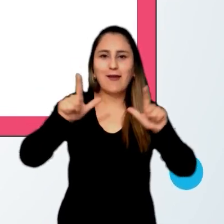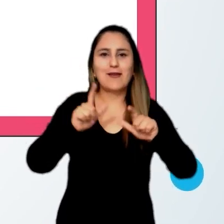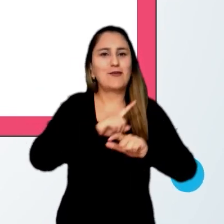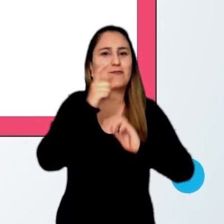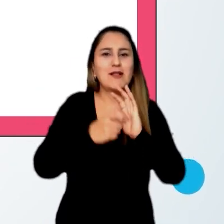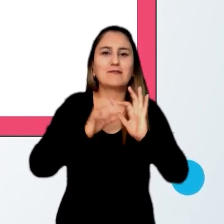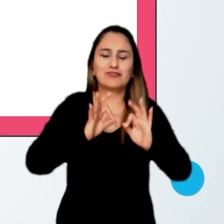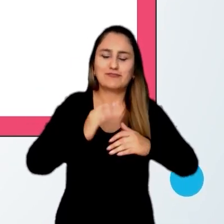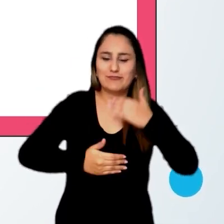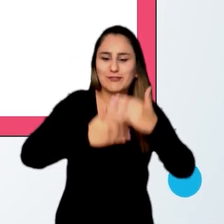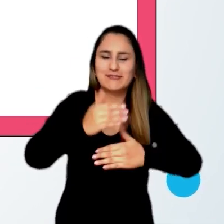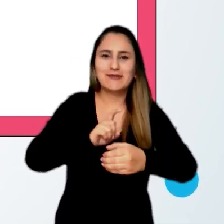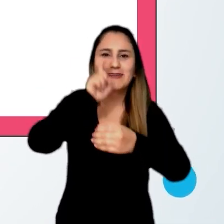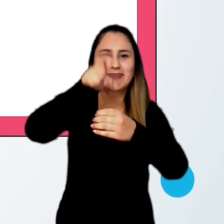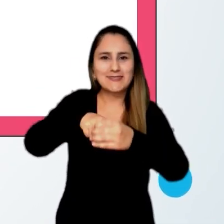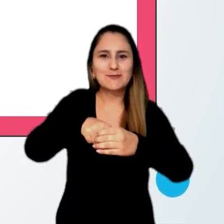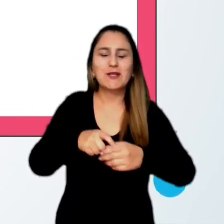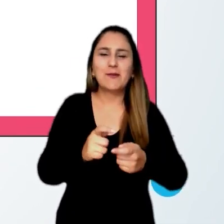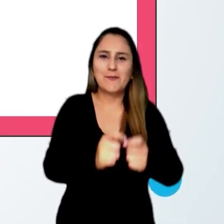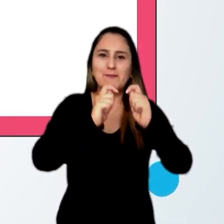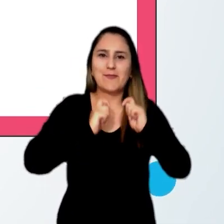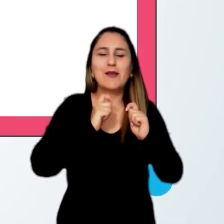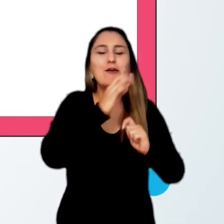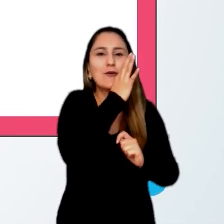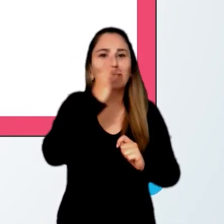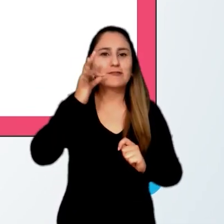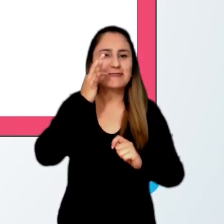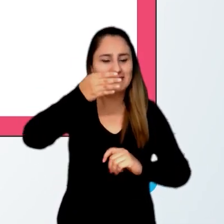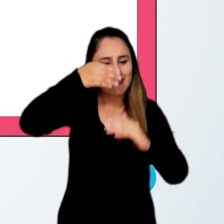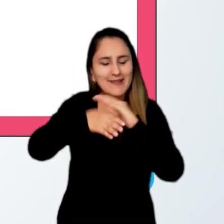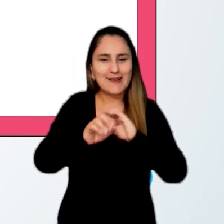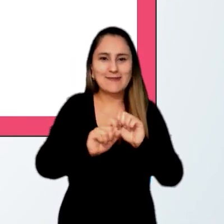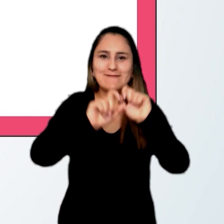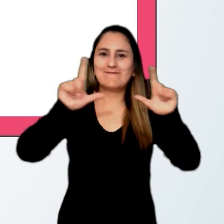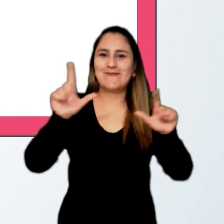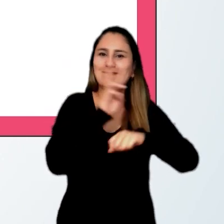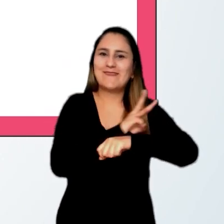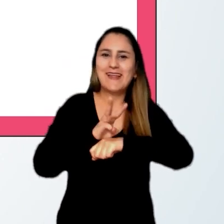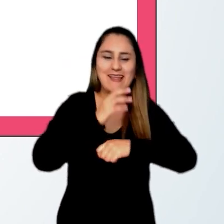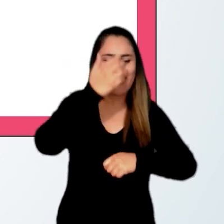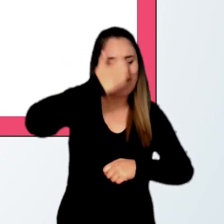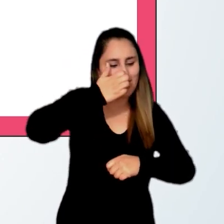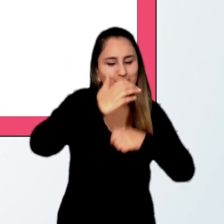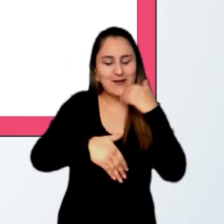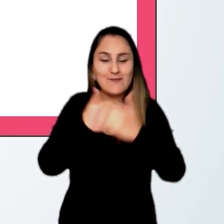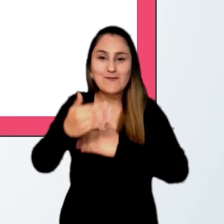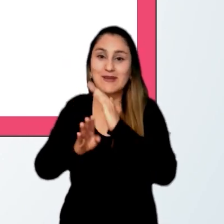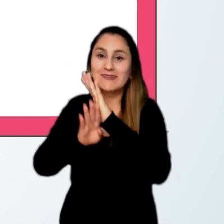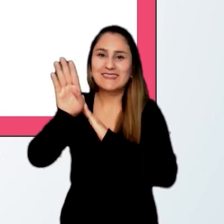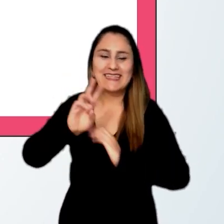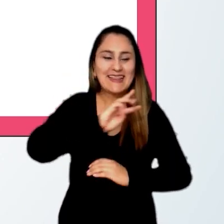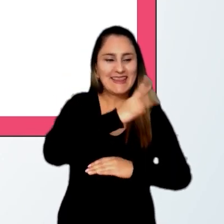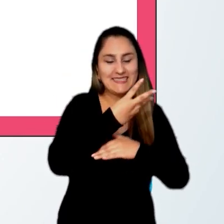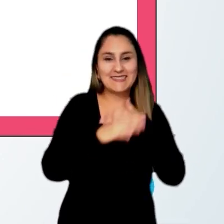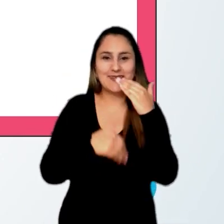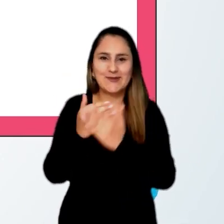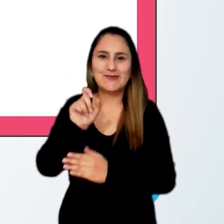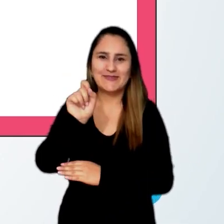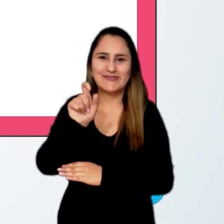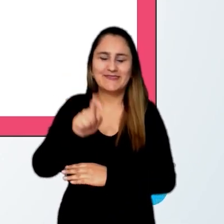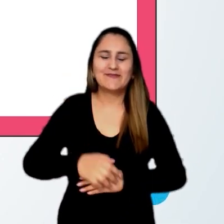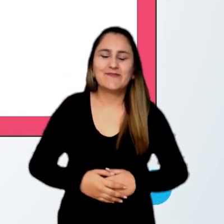proceso de inscripción y asignar su contraseña de ingreso a la plataforma Evaluar para avanzar tercero a once.